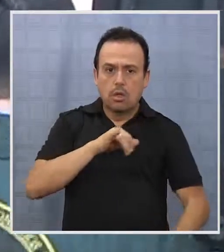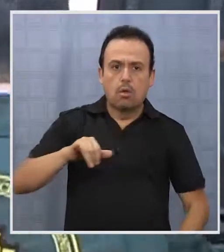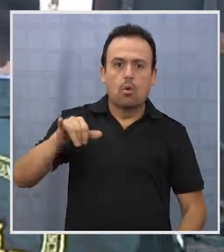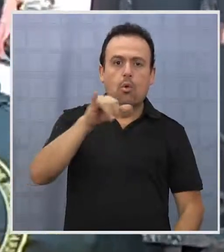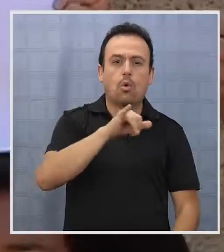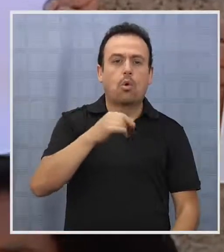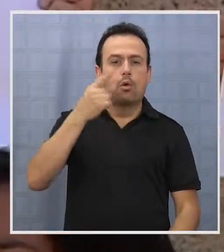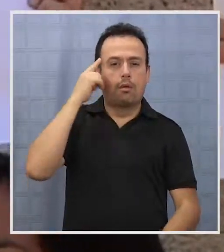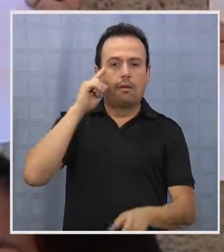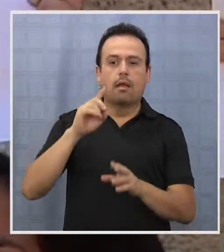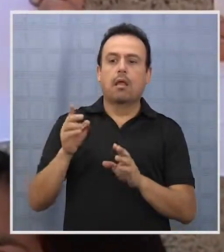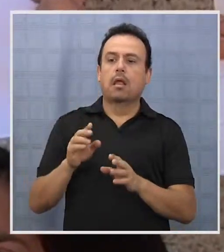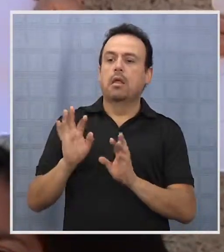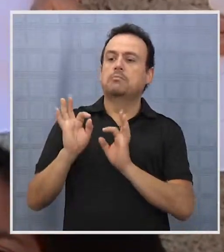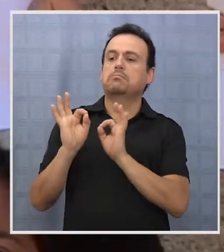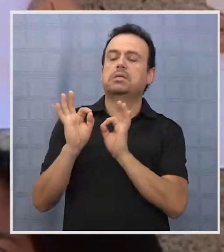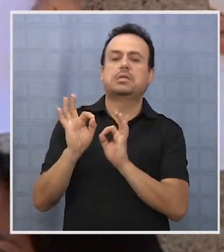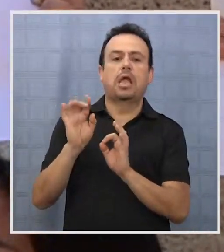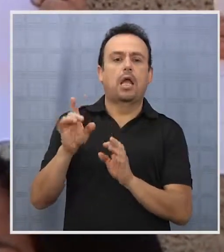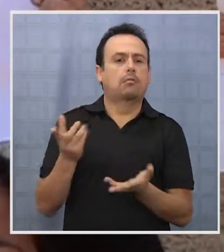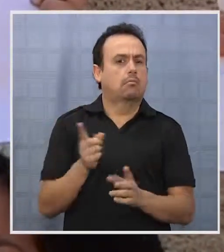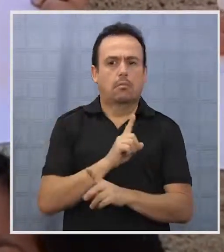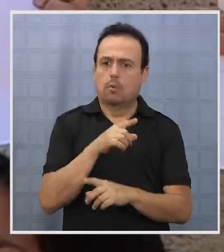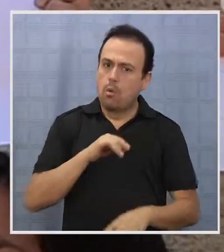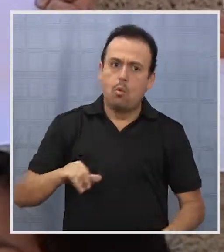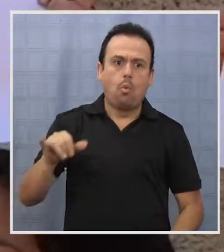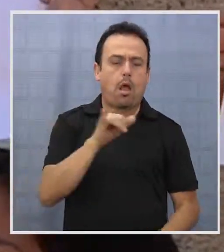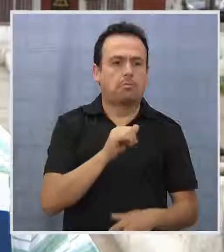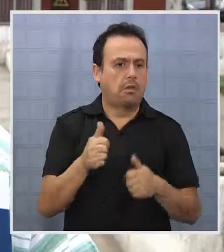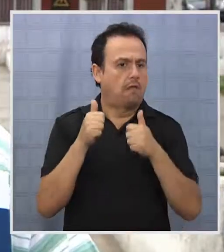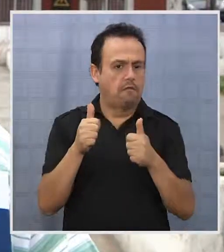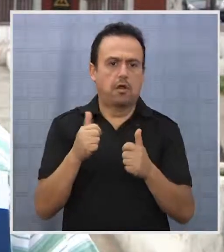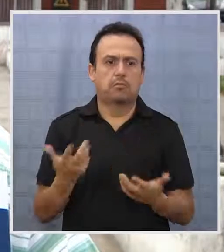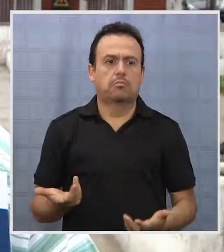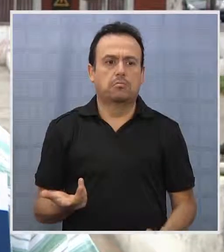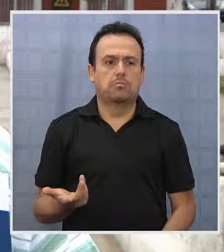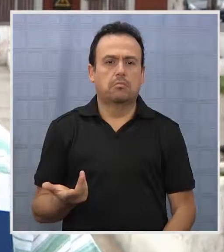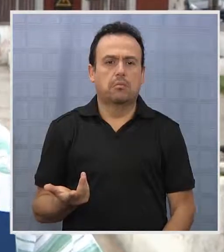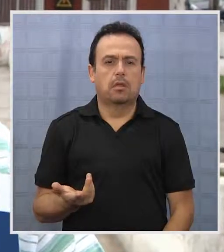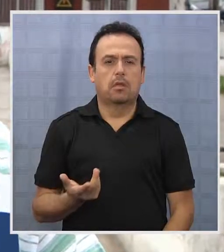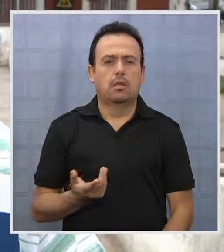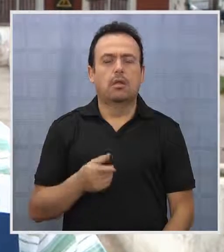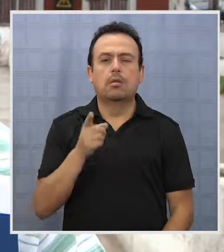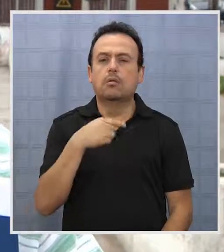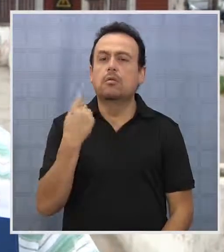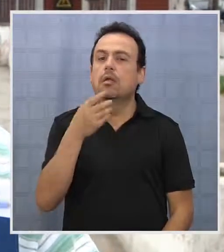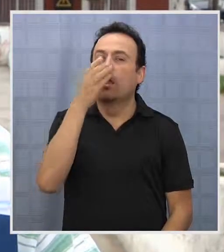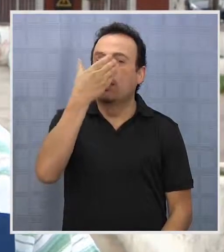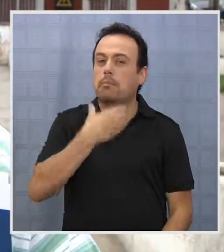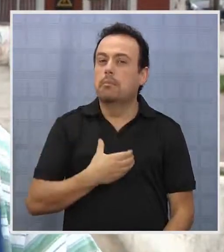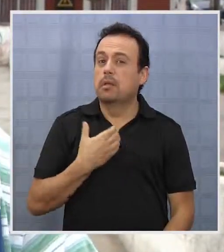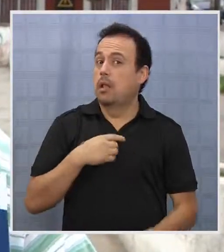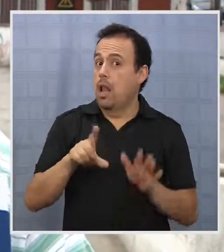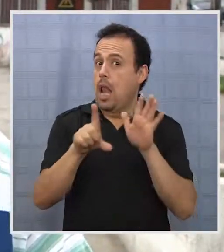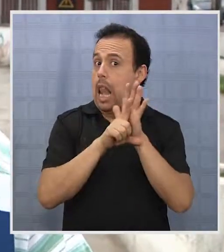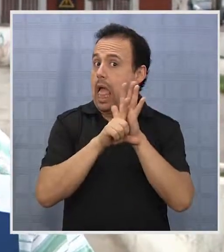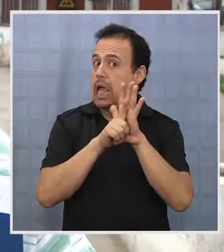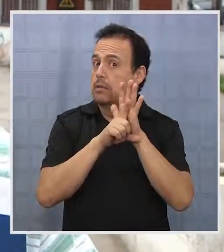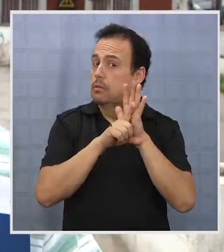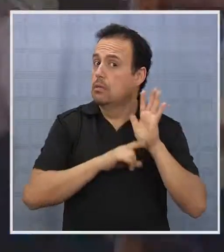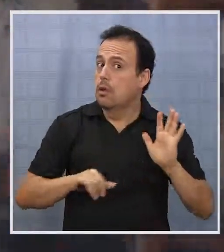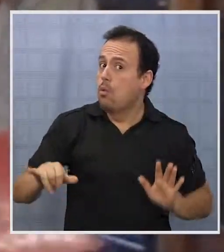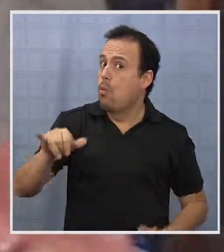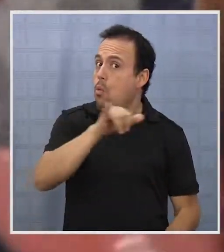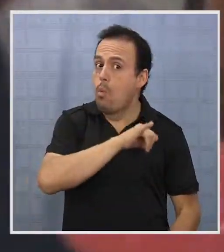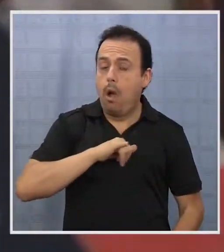término a situaciones de privilegios. Estuvo bueno porque como dice la gente la ley es para todos